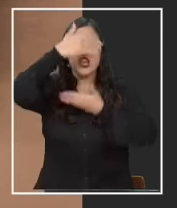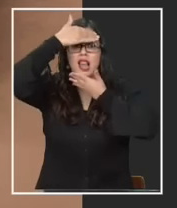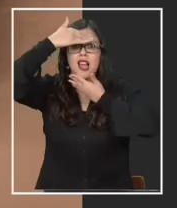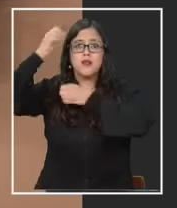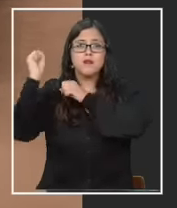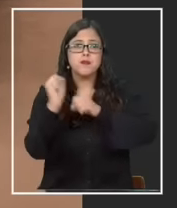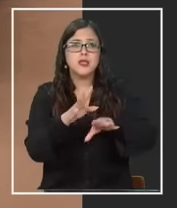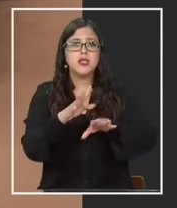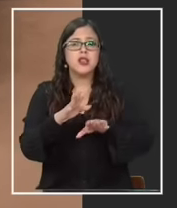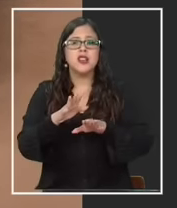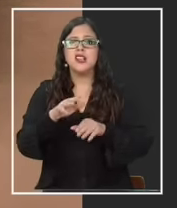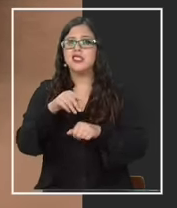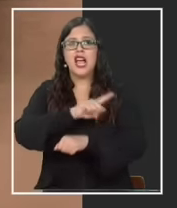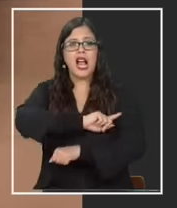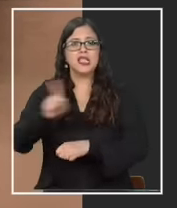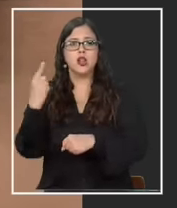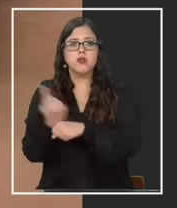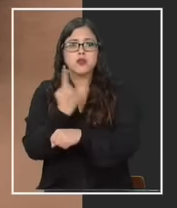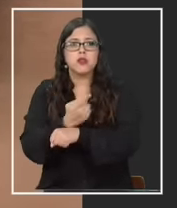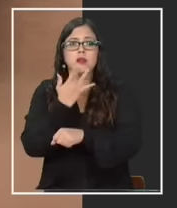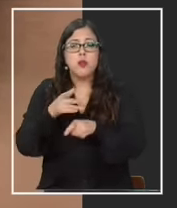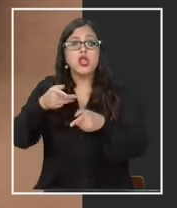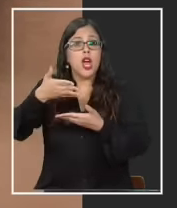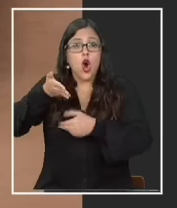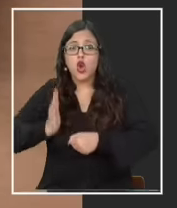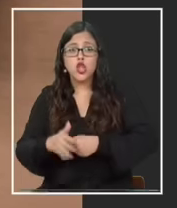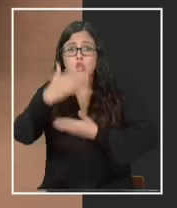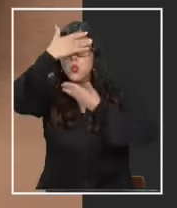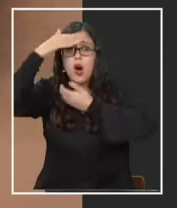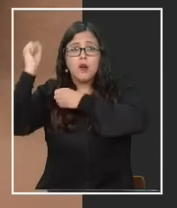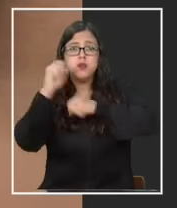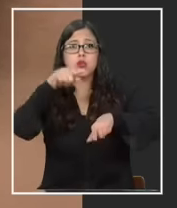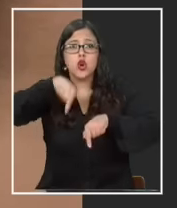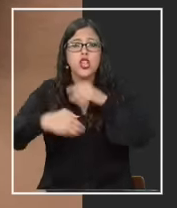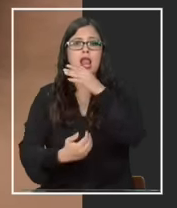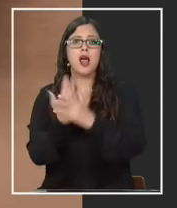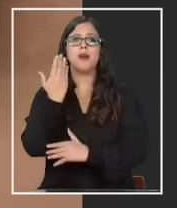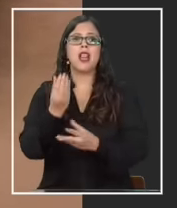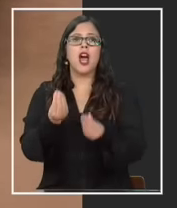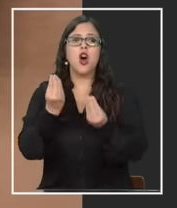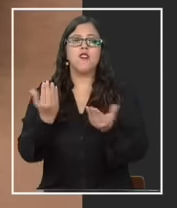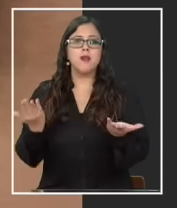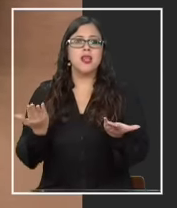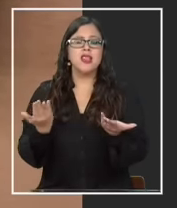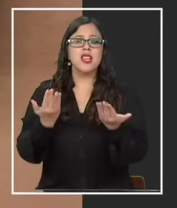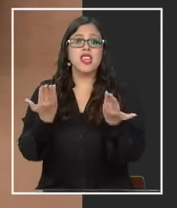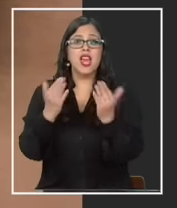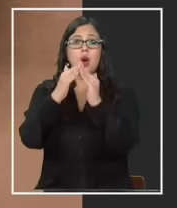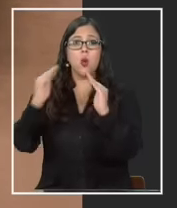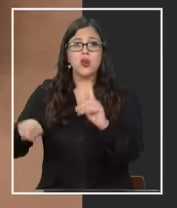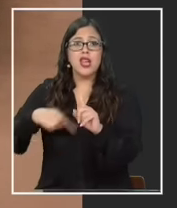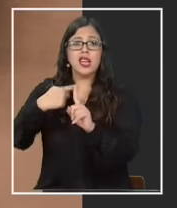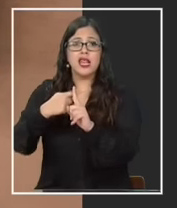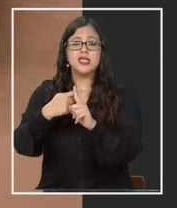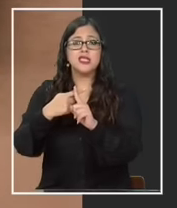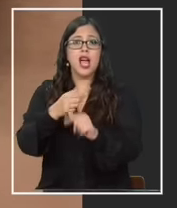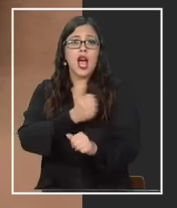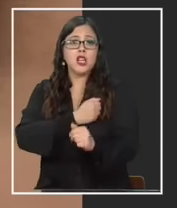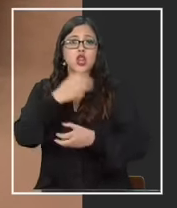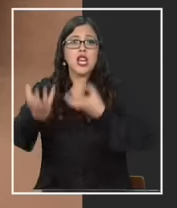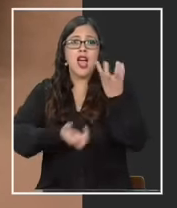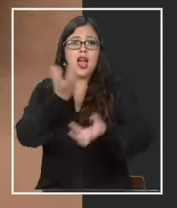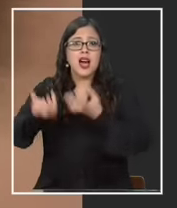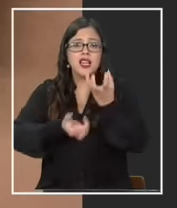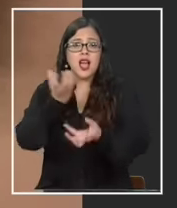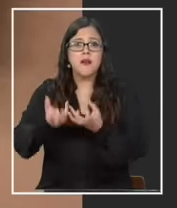dé discusión inmediata porque los atentados siguen y esta mañana obviamente una iglesia católica quemada y esa iglesia